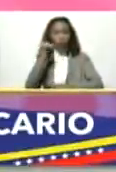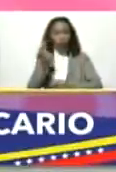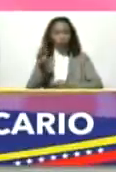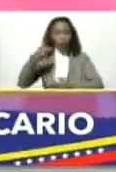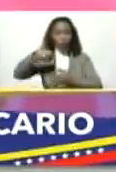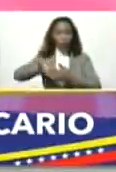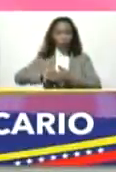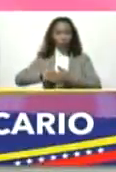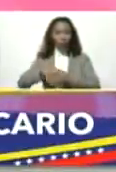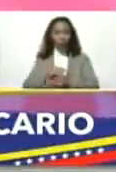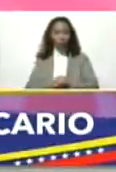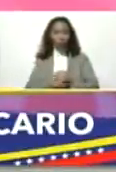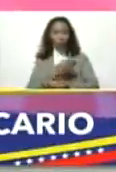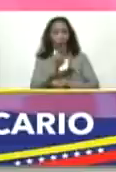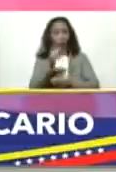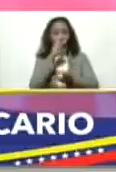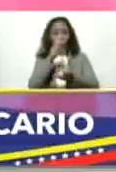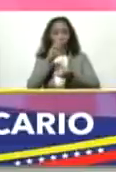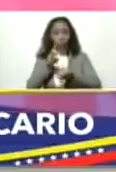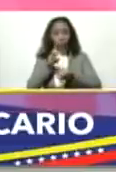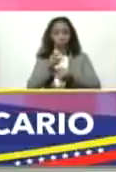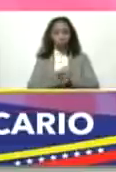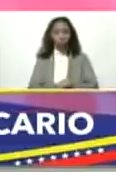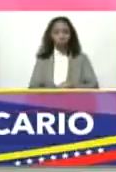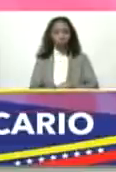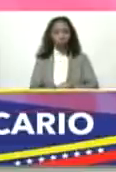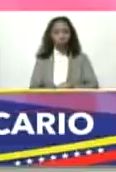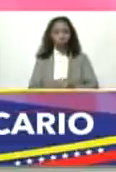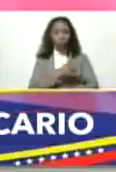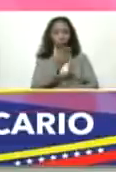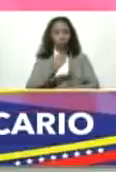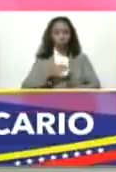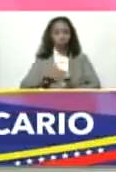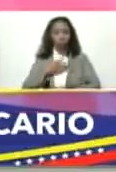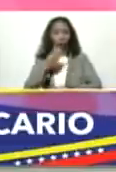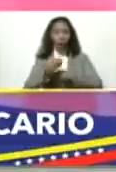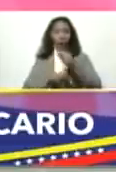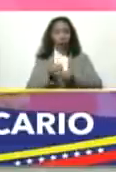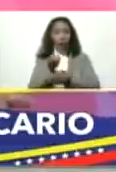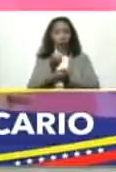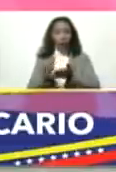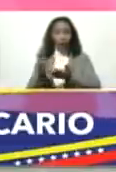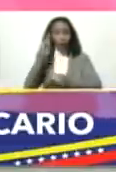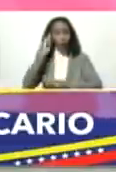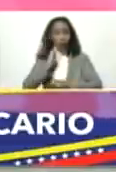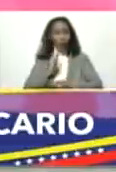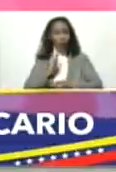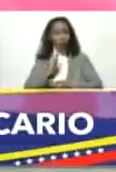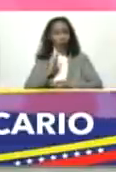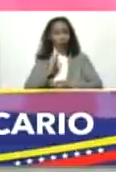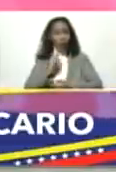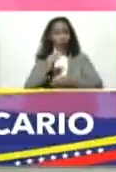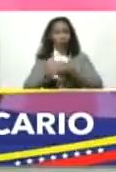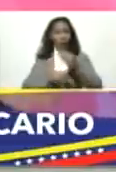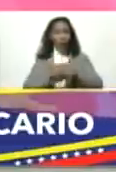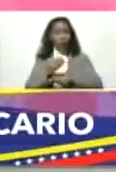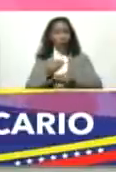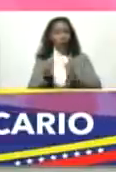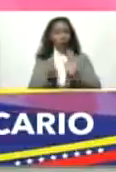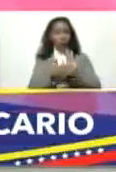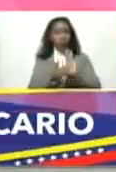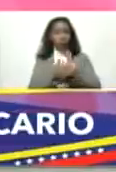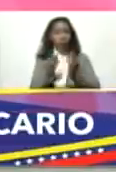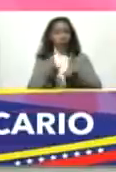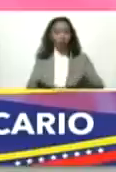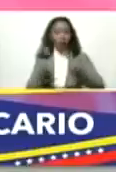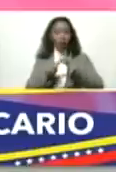de sus depósitos, de sus depositantes, ustedes puedan dar créditos en bolívares indexados a la tasa del